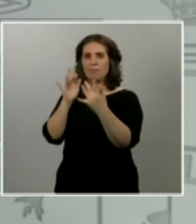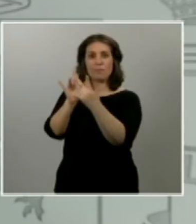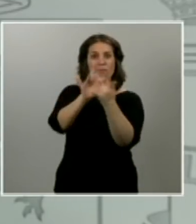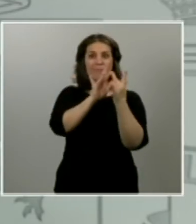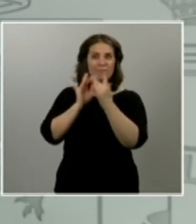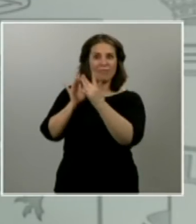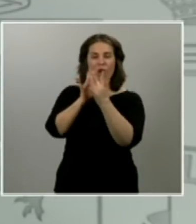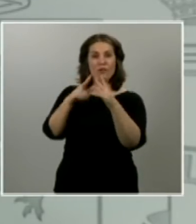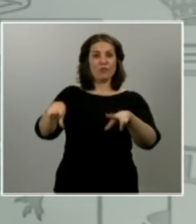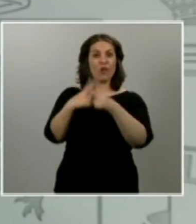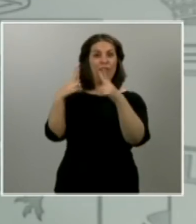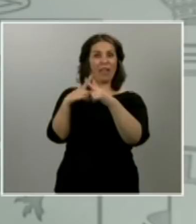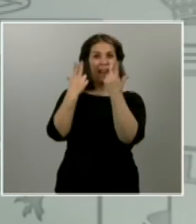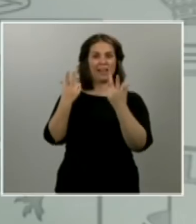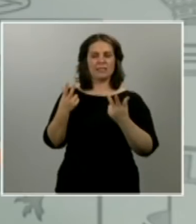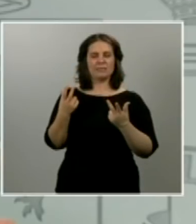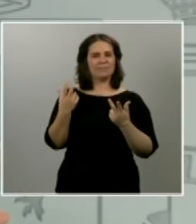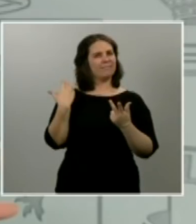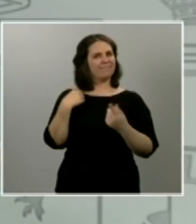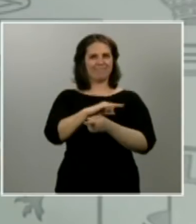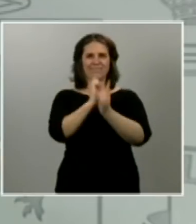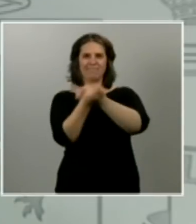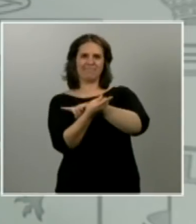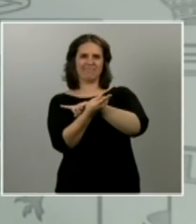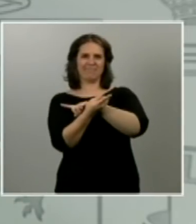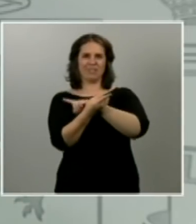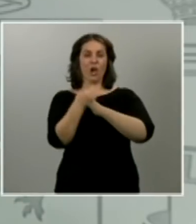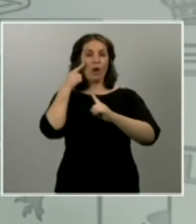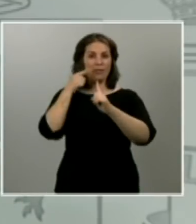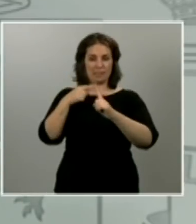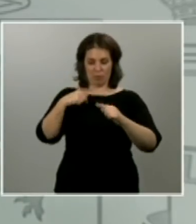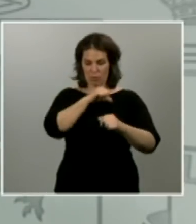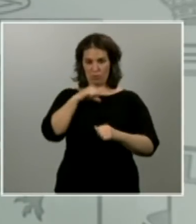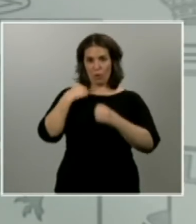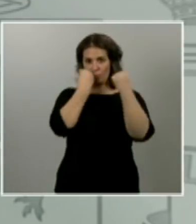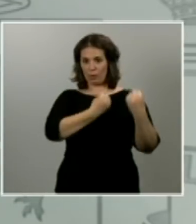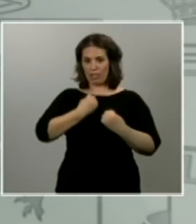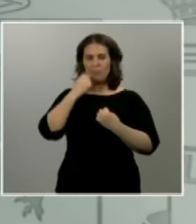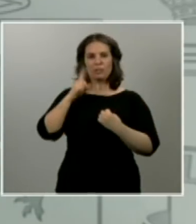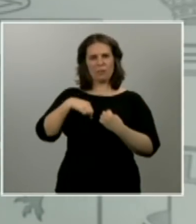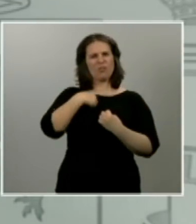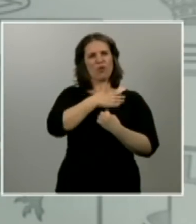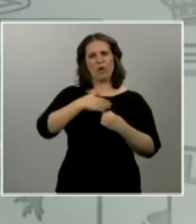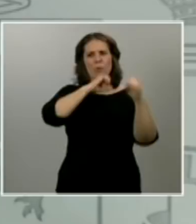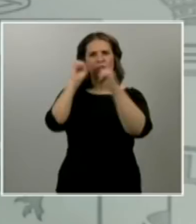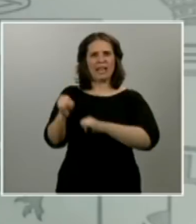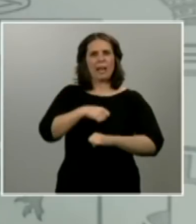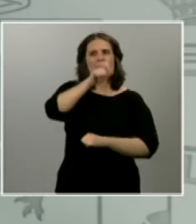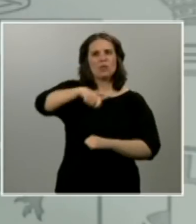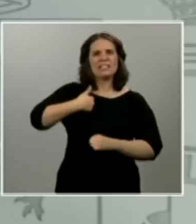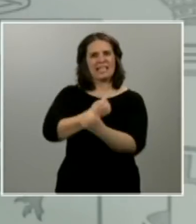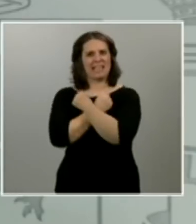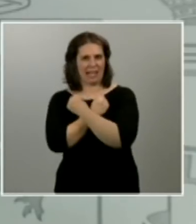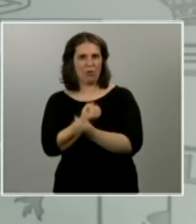ven alteradas y que lo hacemos además para protegernos a nosotros y para proteger a nuestros seres queridos por tanto lo que quiero decir con esto es que